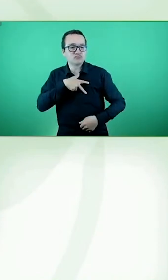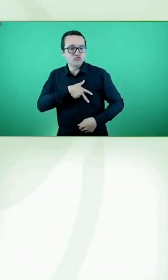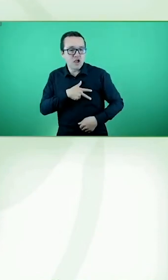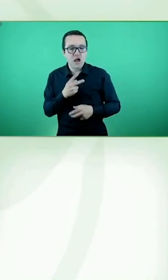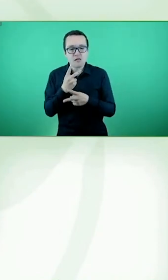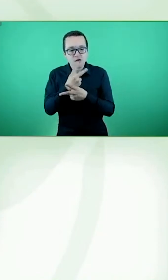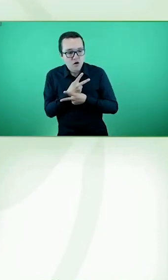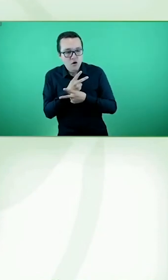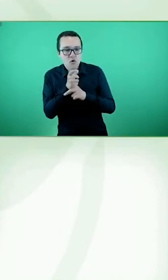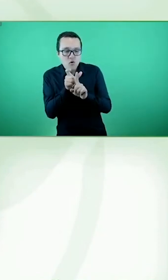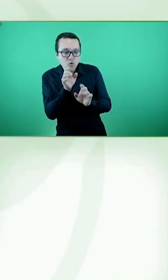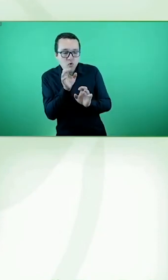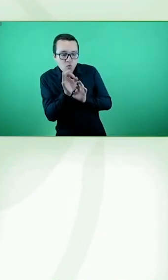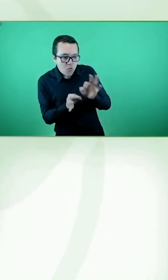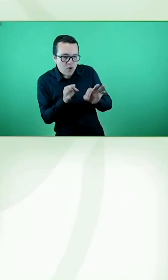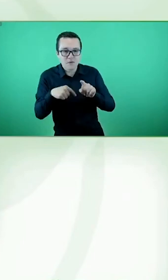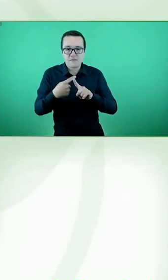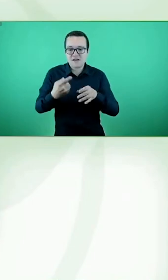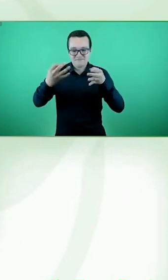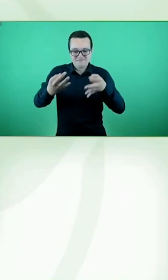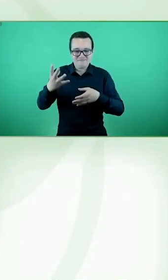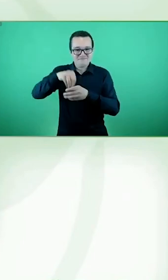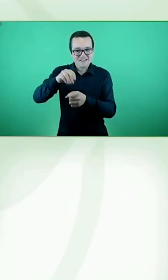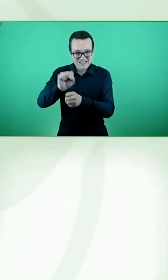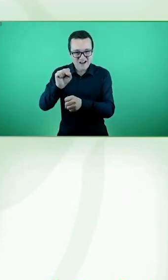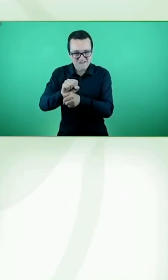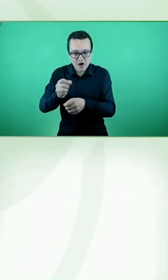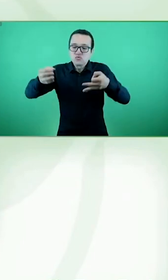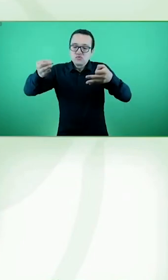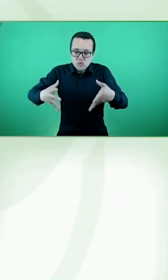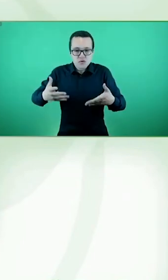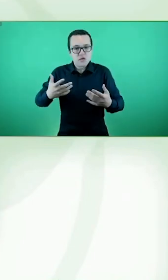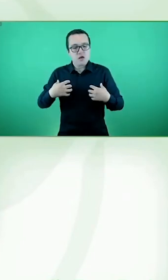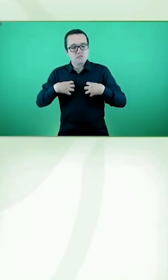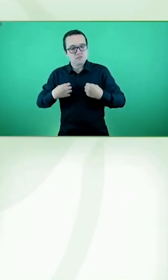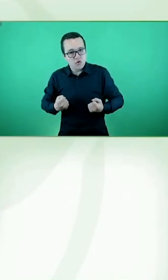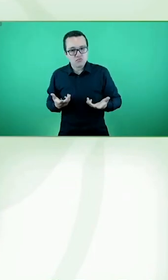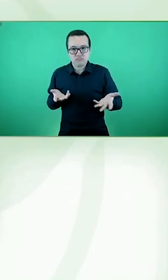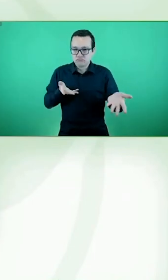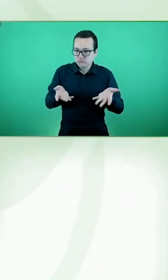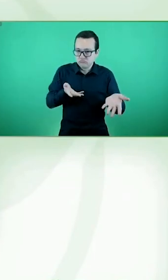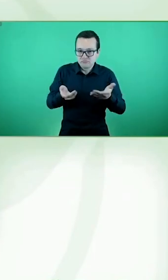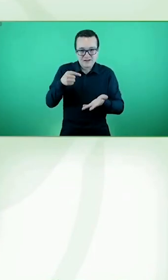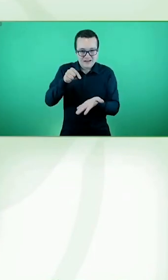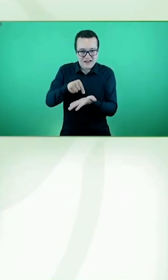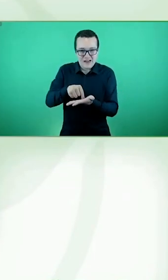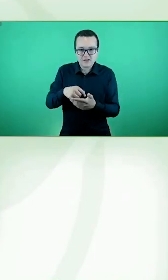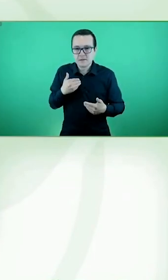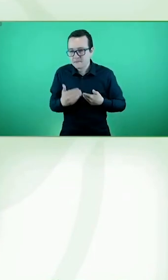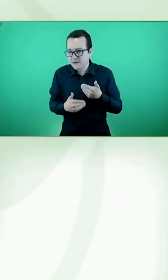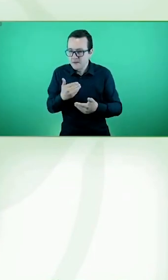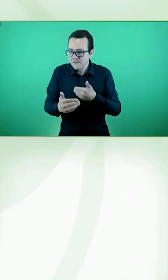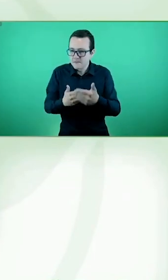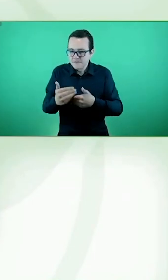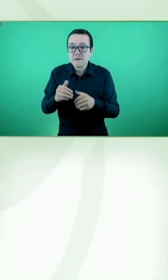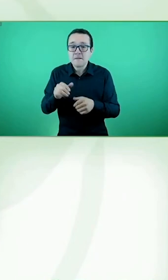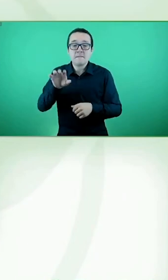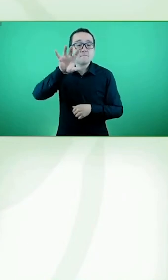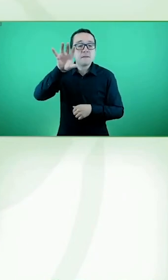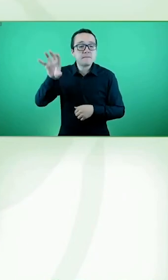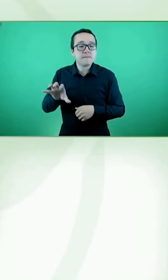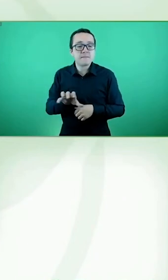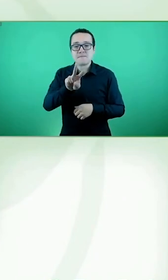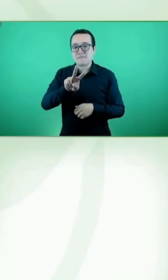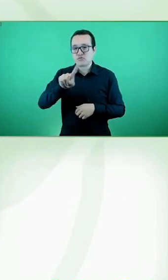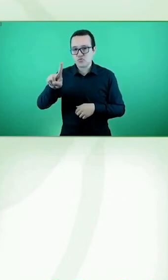trabajo. Esto para toda la población de esta región, para los 21 países. Pero tenemos una línea de trabajo que es